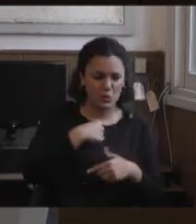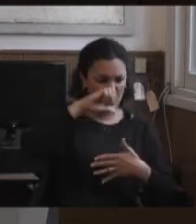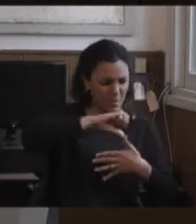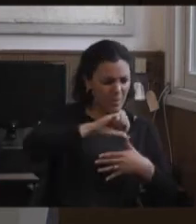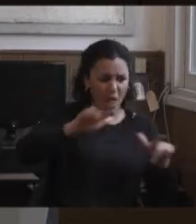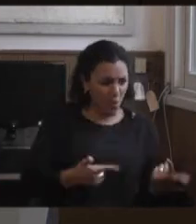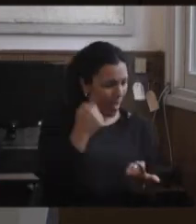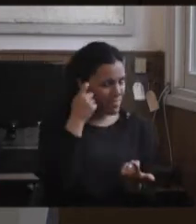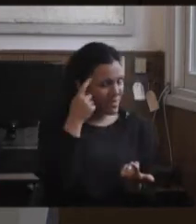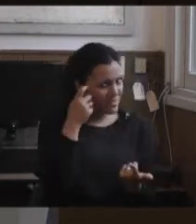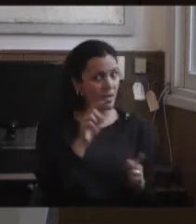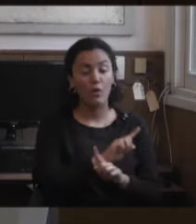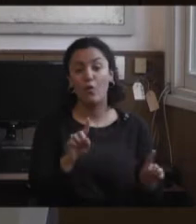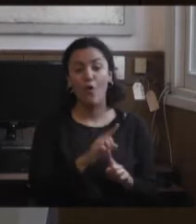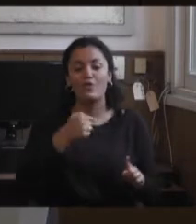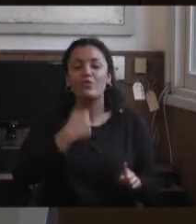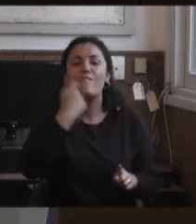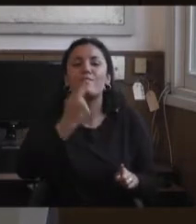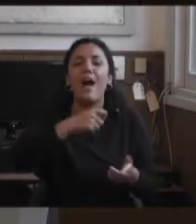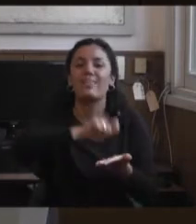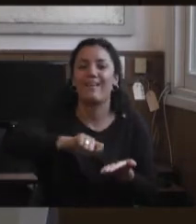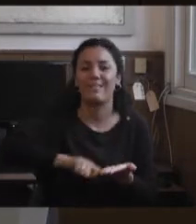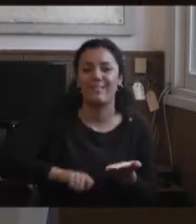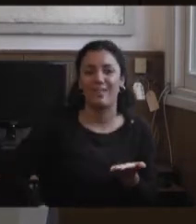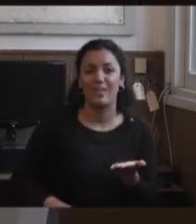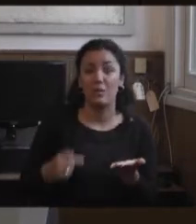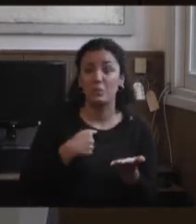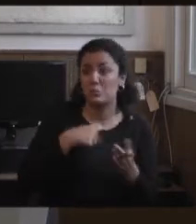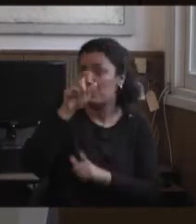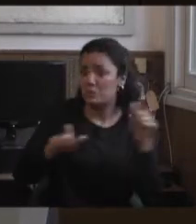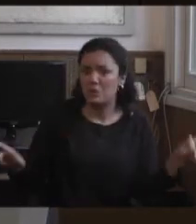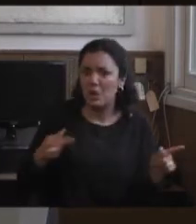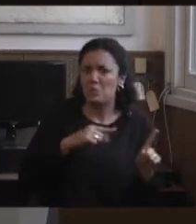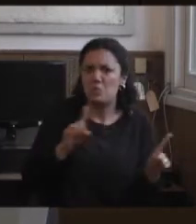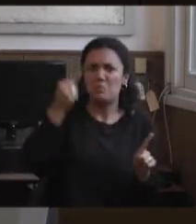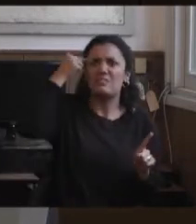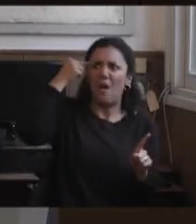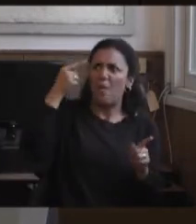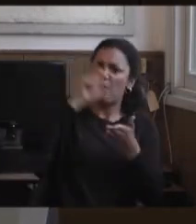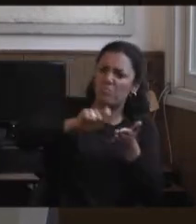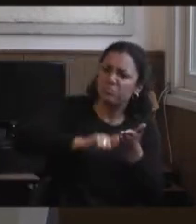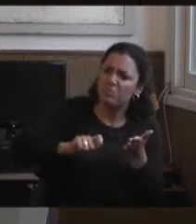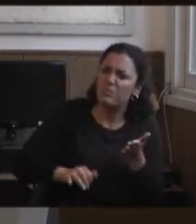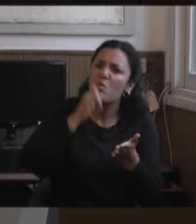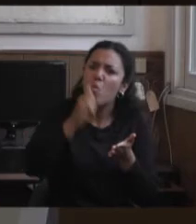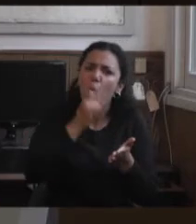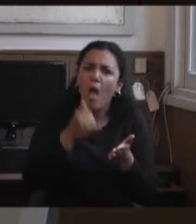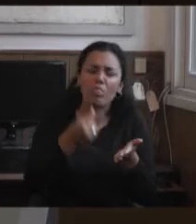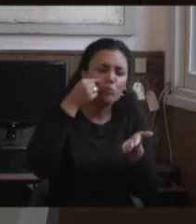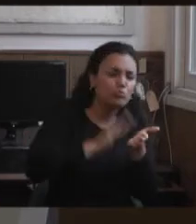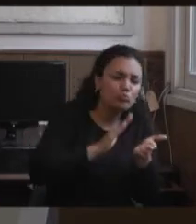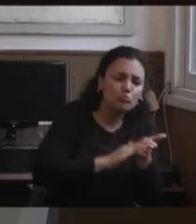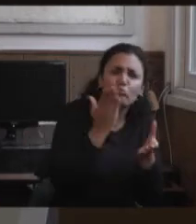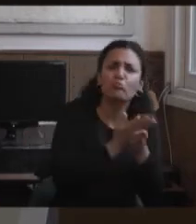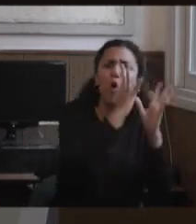experiencia, sino porque nosotros no la escribíamos. A ninguno de nosotros se nos ocurría escribir un texto, escribir un relato, armar un documento,